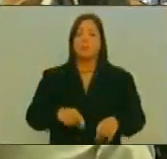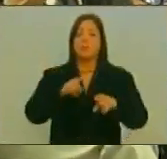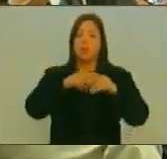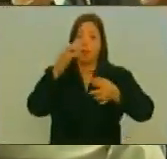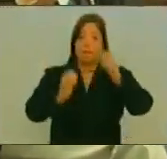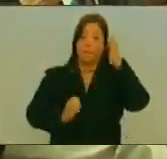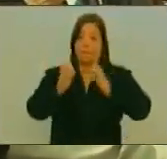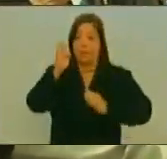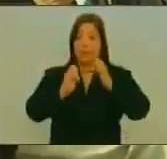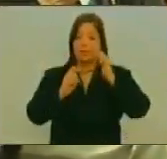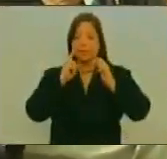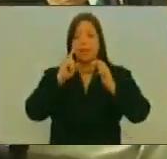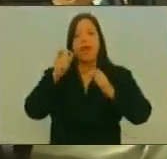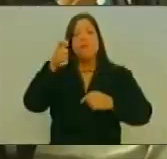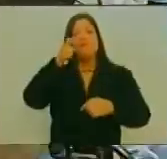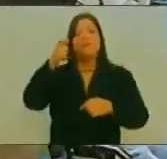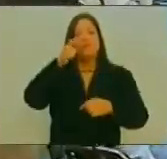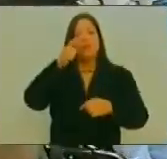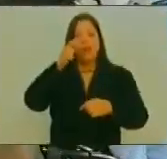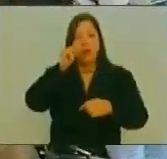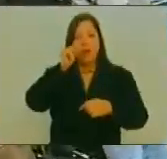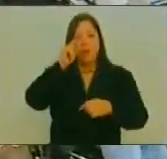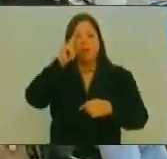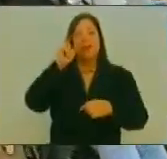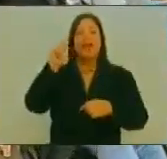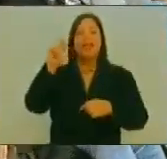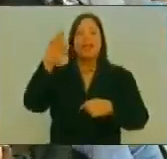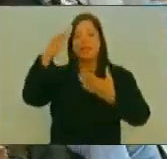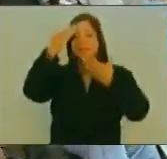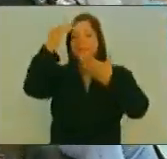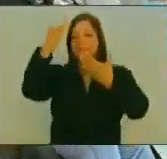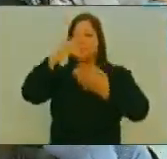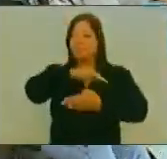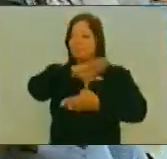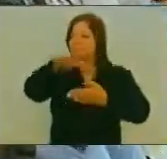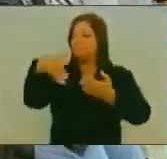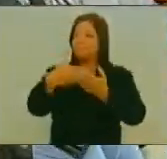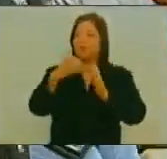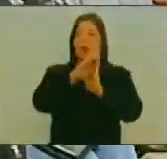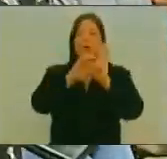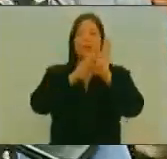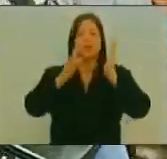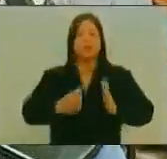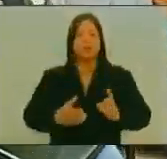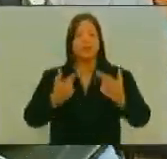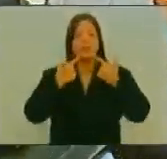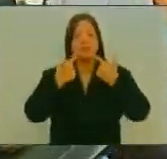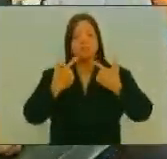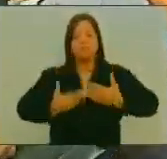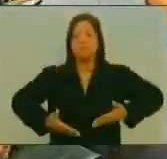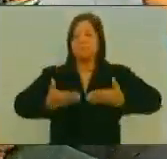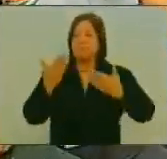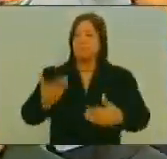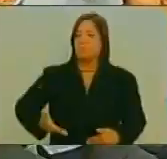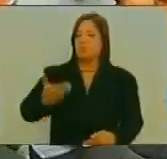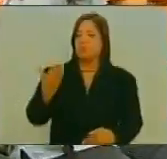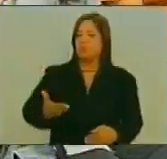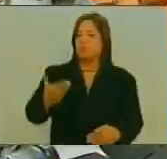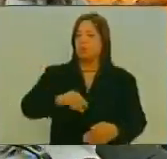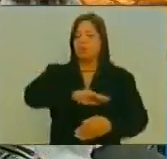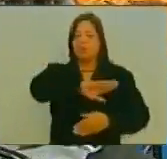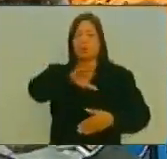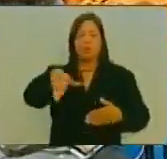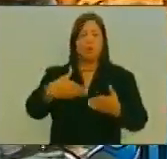su balance, el Fiscal General de la República Saludó al Pleno de Constituyente Destacando la presencia de